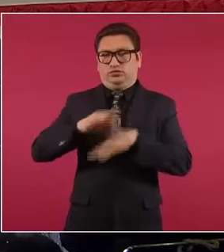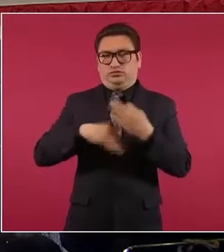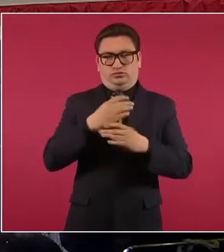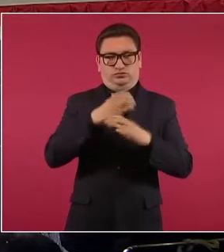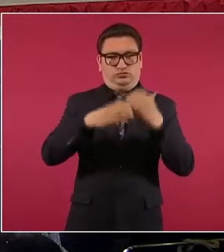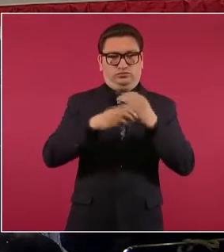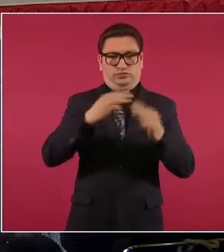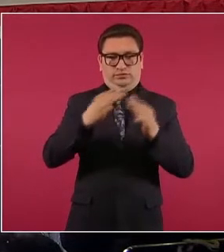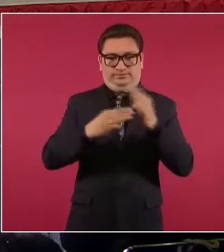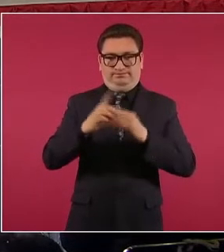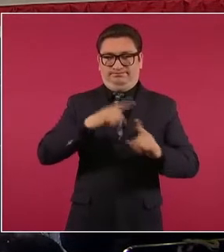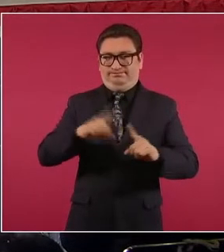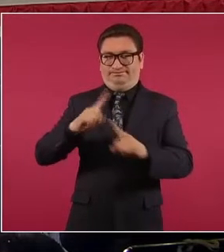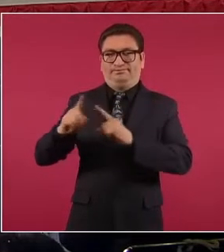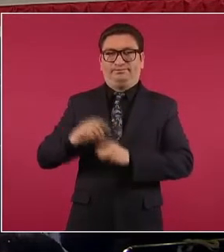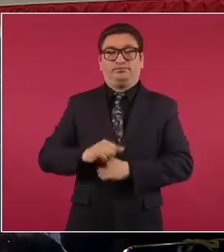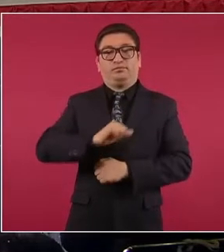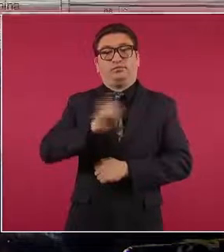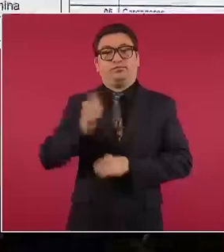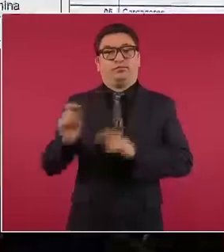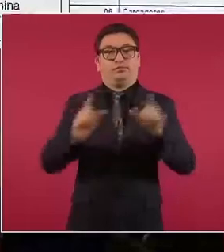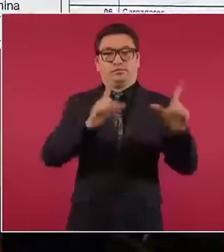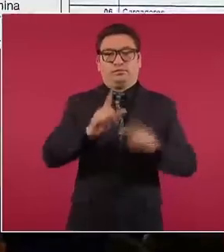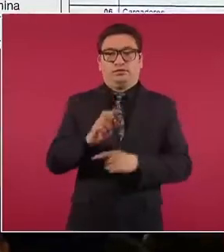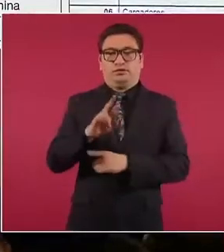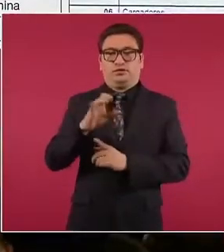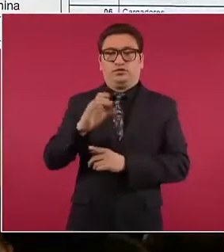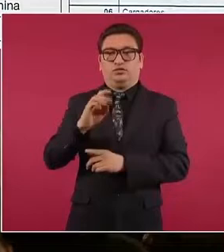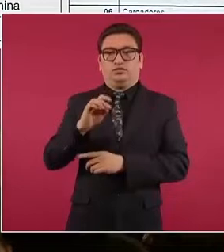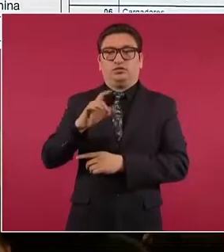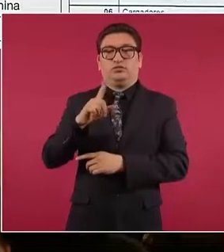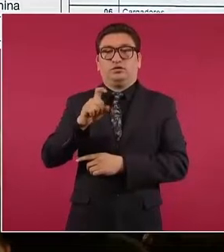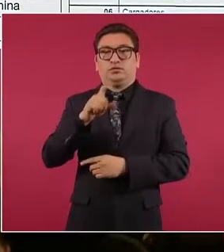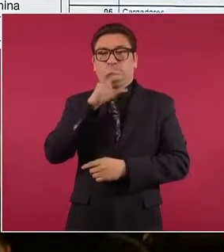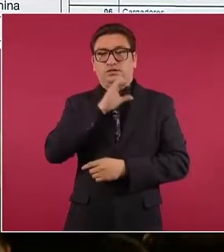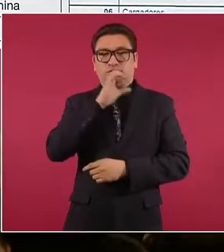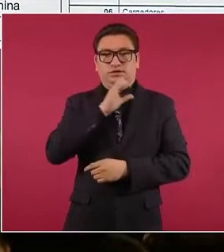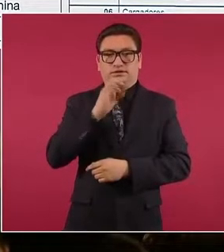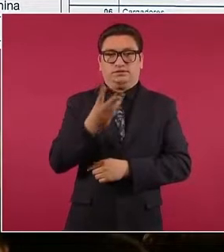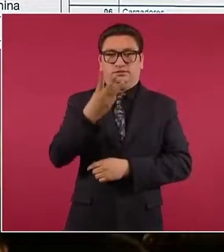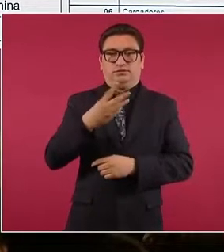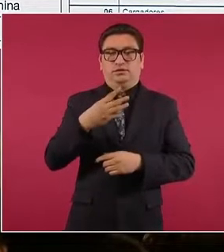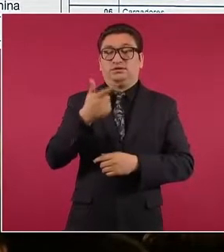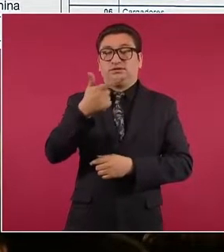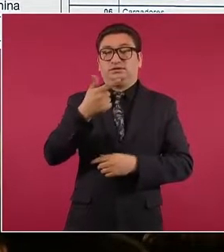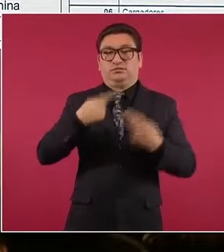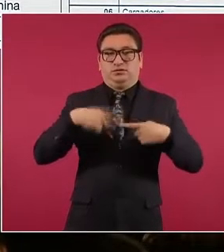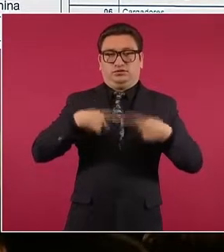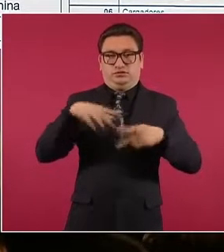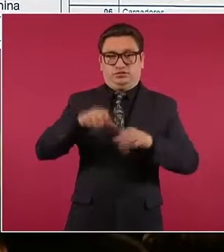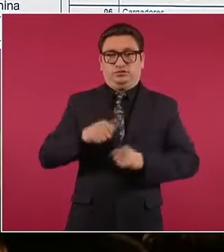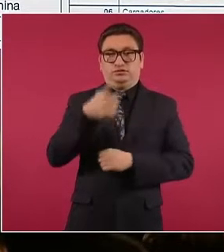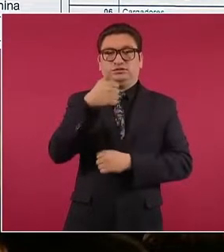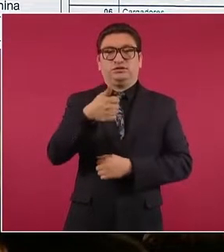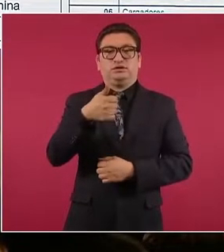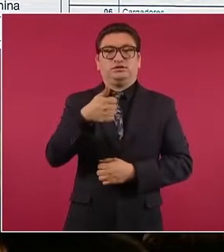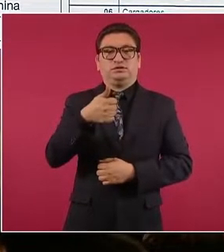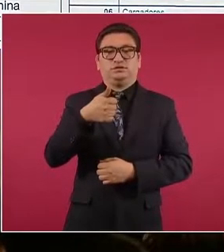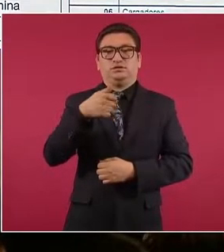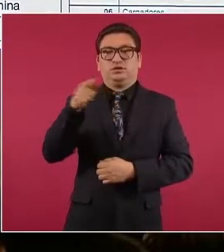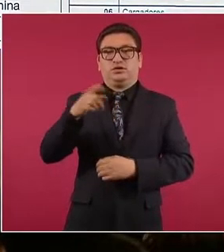objetos. Siguiente. En Rincón de Ramos, Aguascalientes, siete personas detenidas, seis de ellos de origen